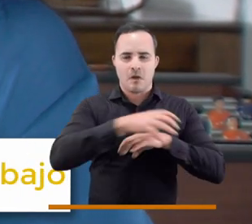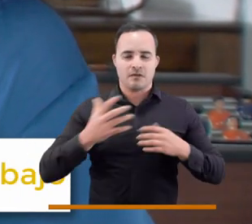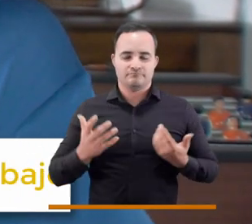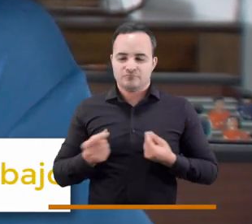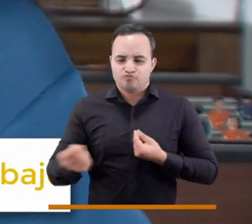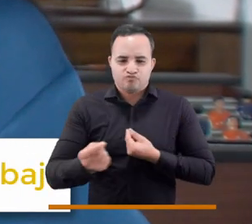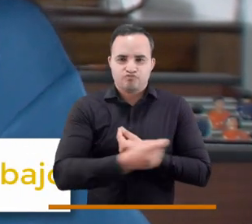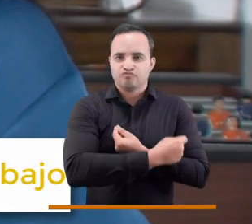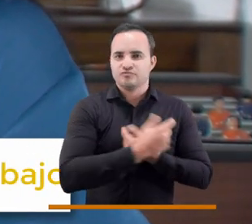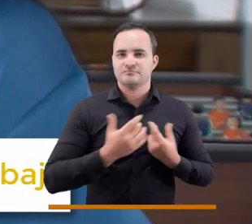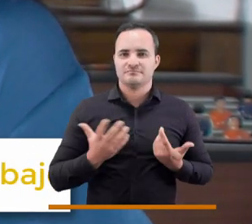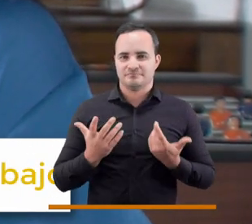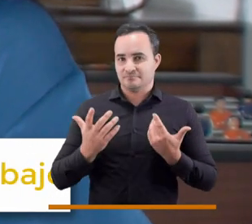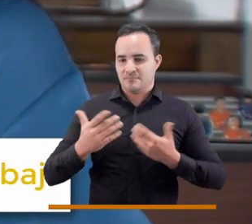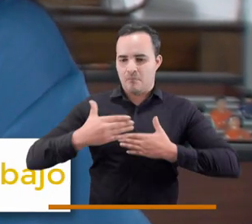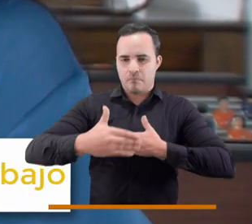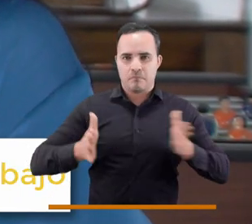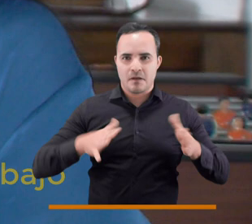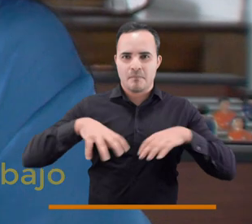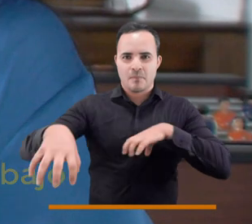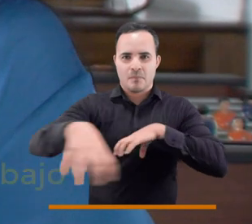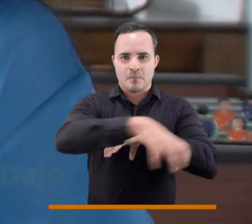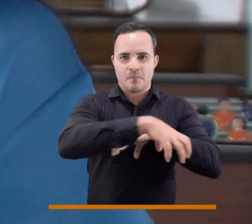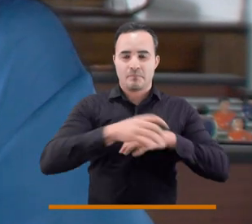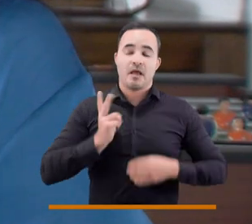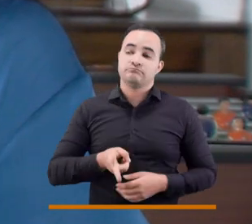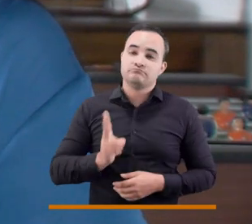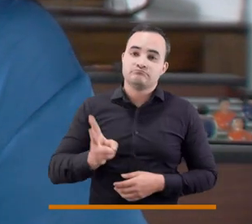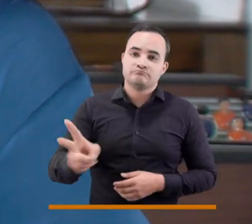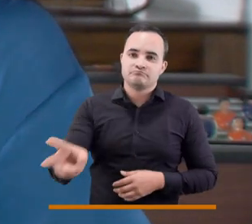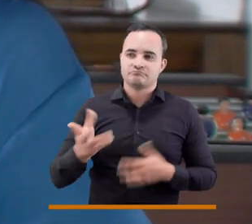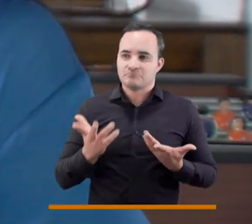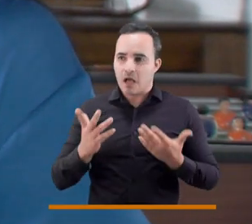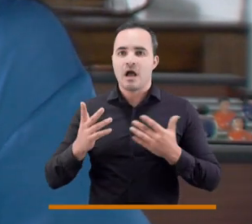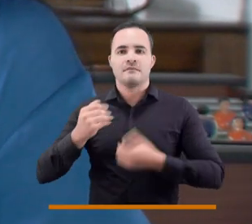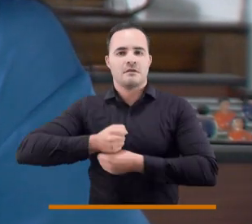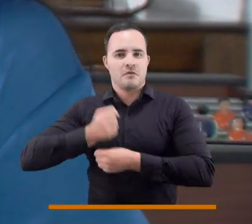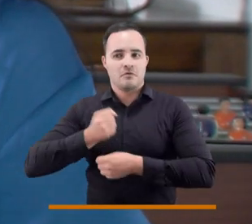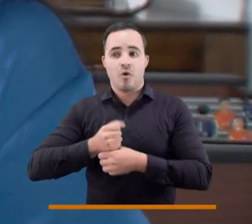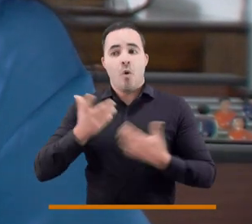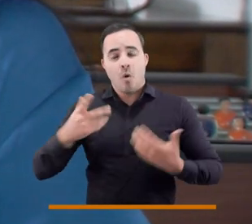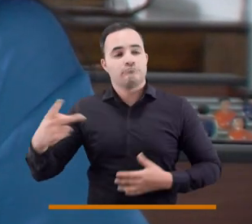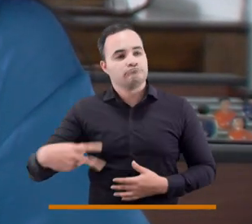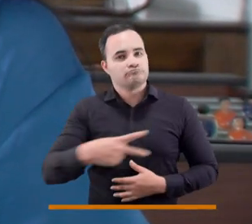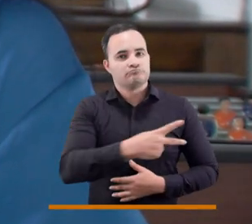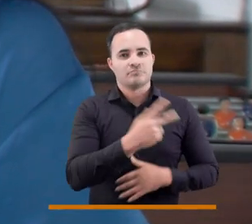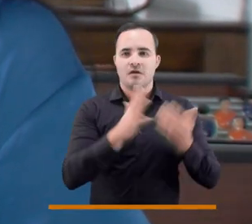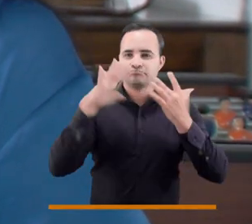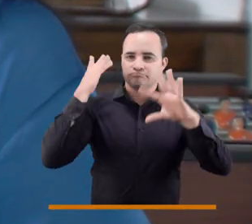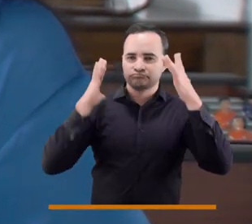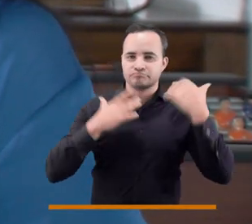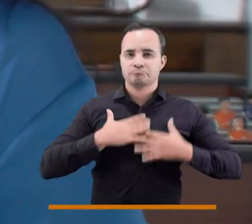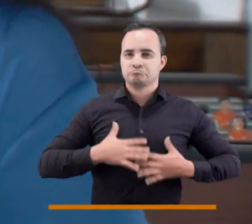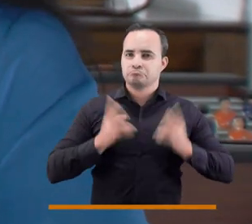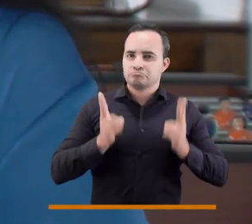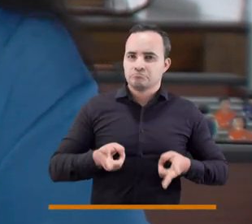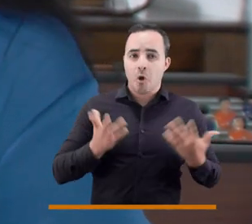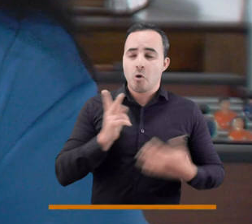la gente llegue caminando a su lugar de trabajo, pueda ir a las zonas verdes y pueda también estudiar